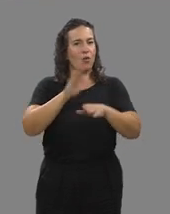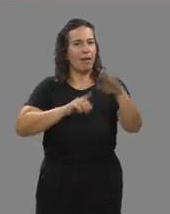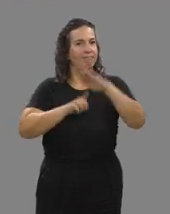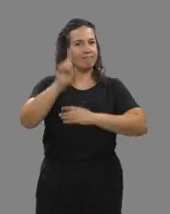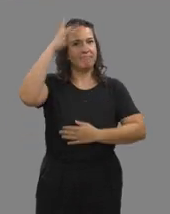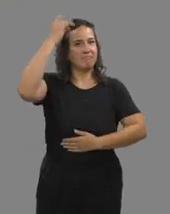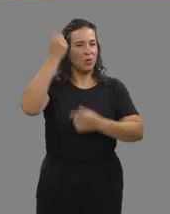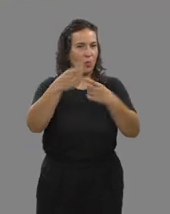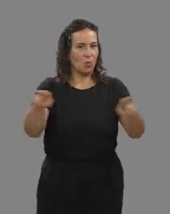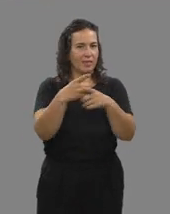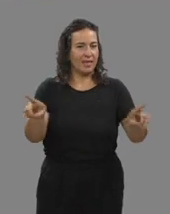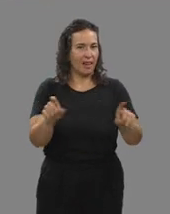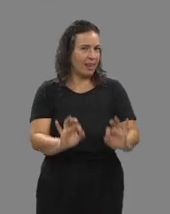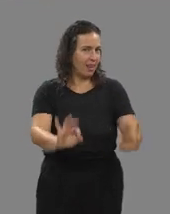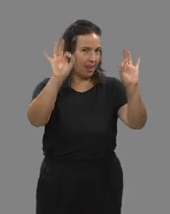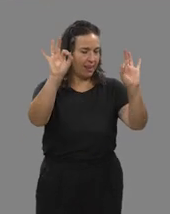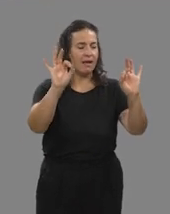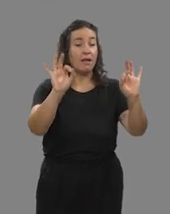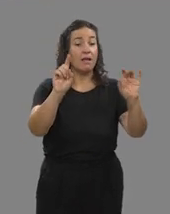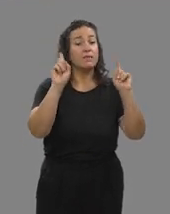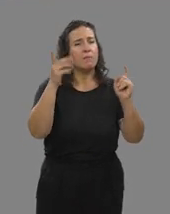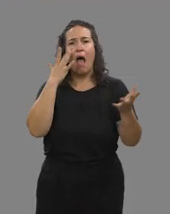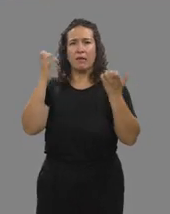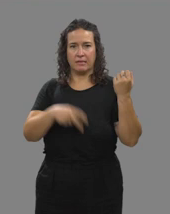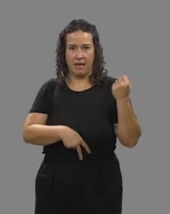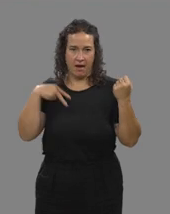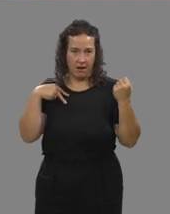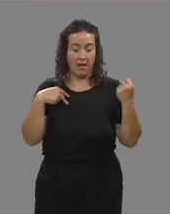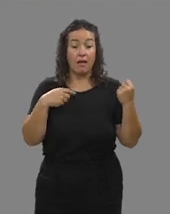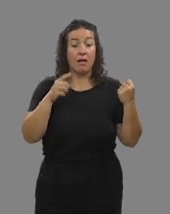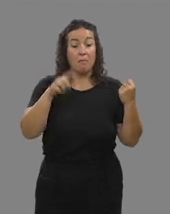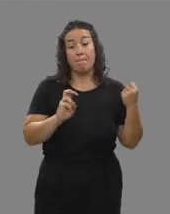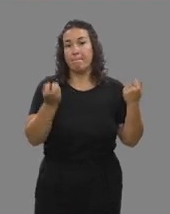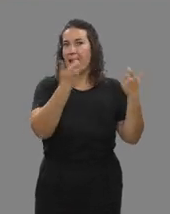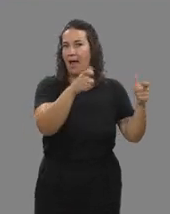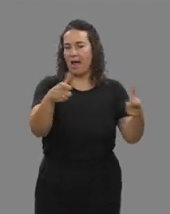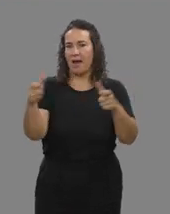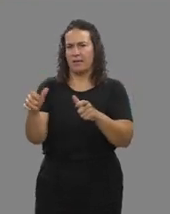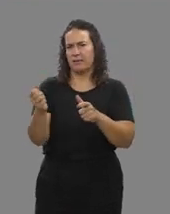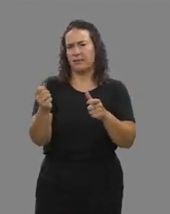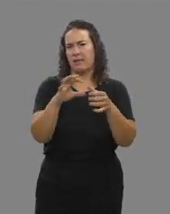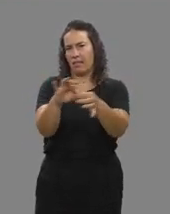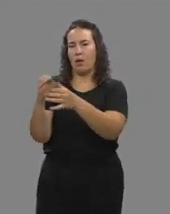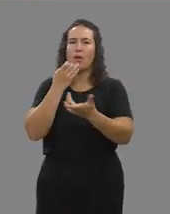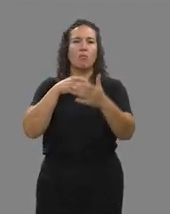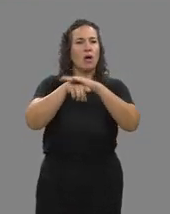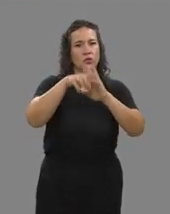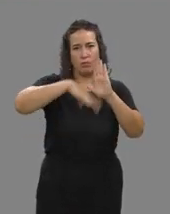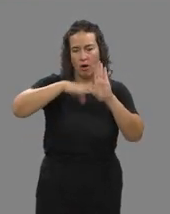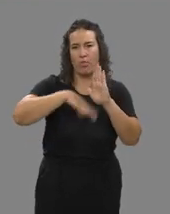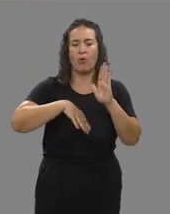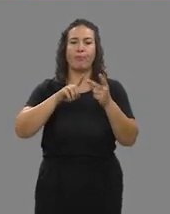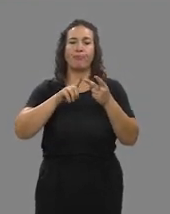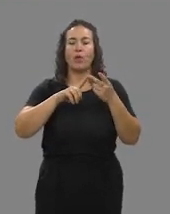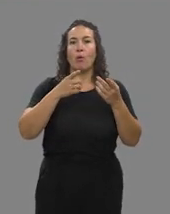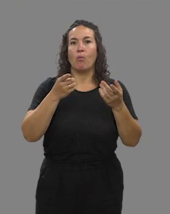el desarrollo de la creación musical en particular y artística en general, así como de otras áreas cercanas tales como gestión de